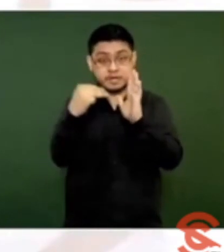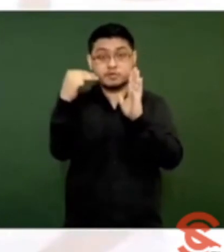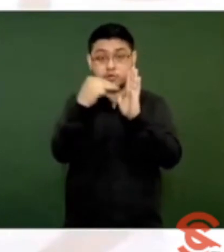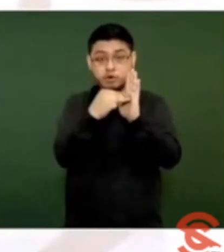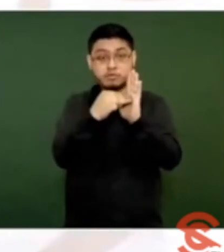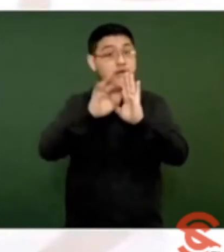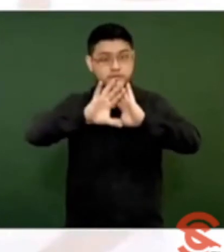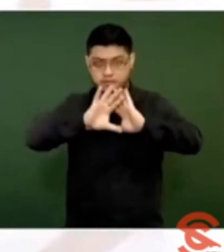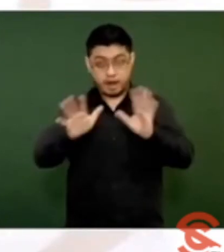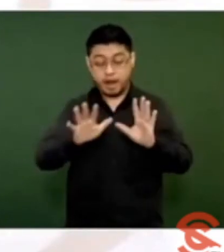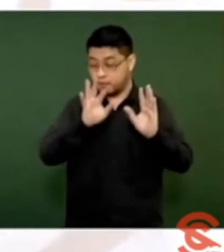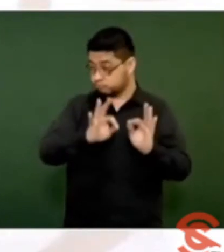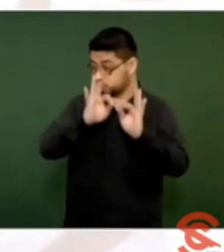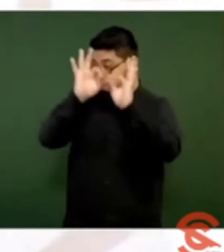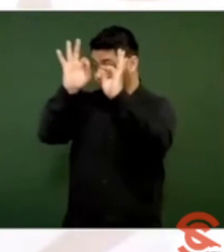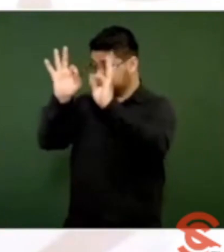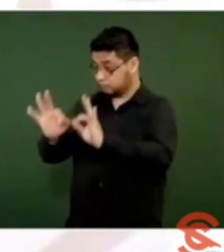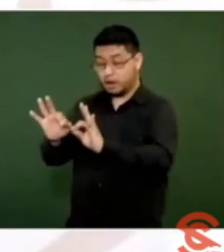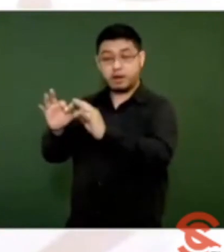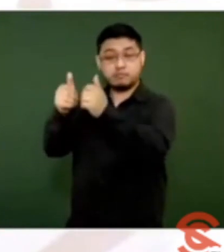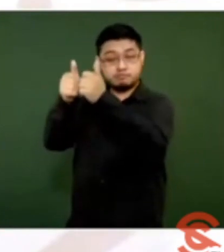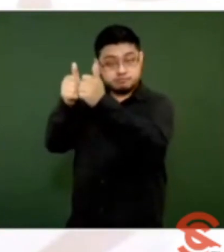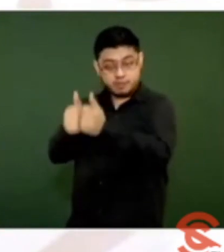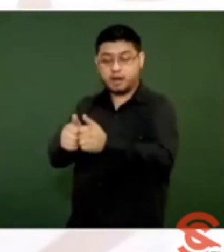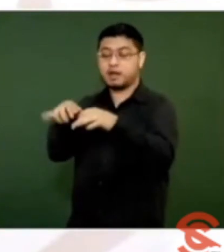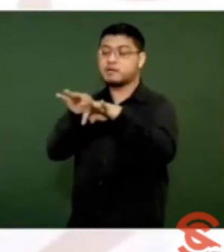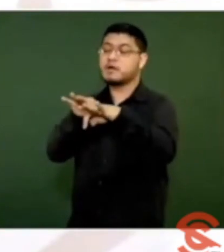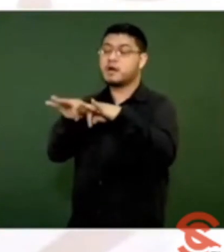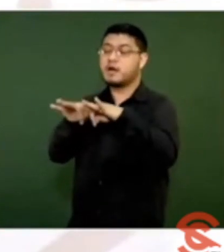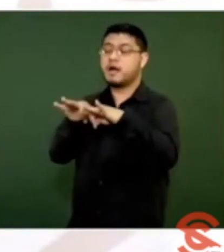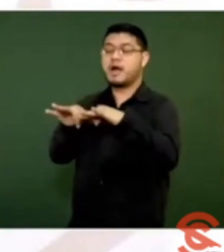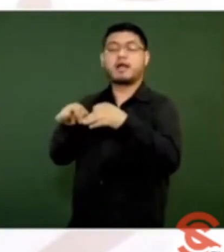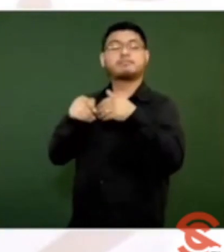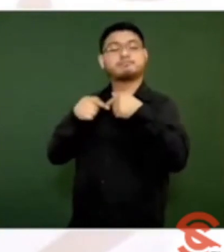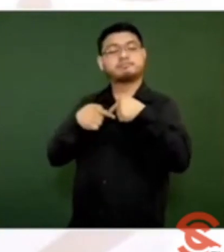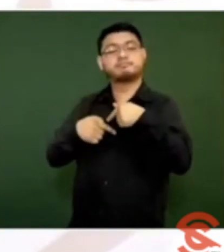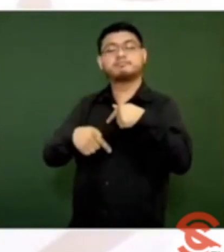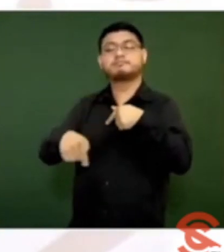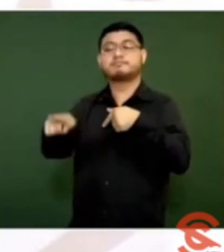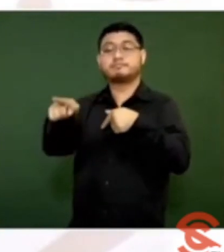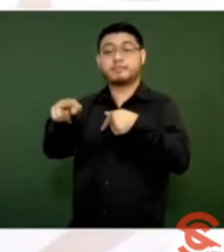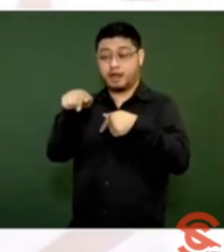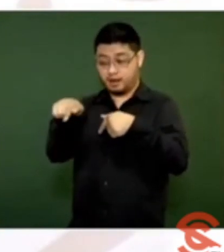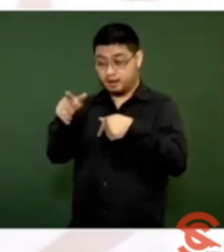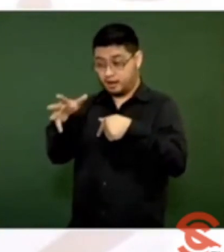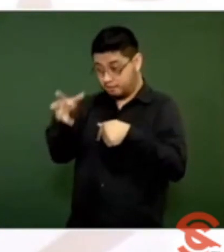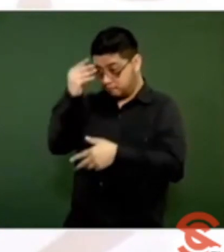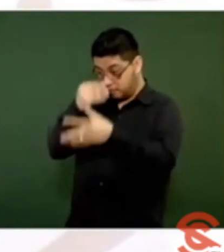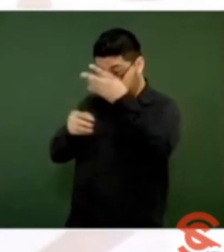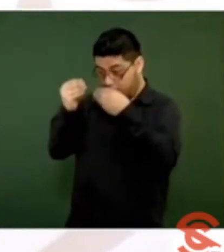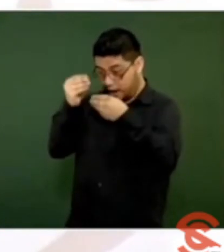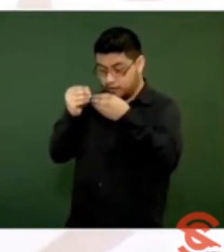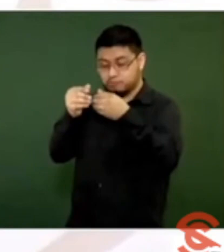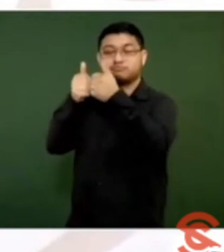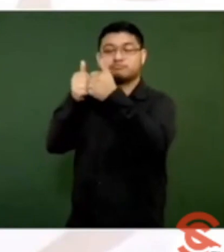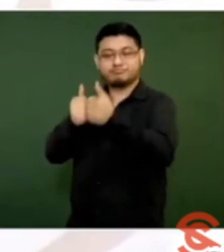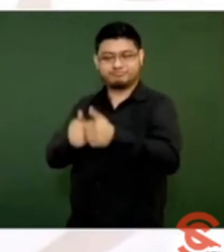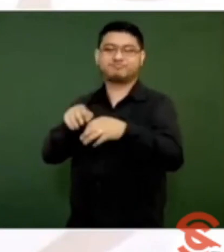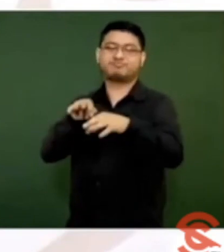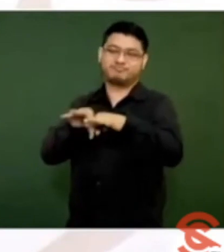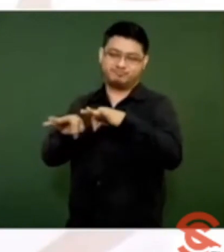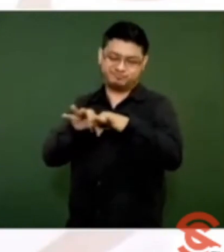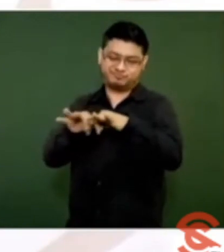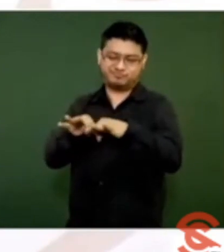en definitiva en los centros de trabajo en los que se capacitaron o en otras